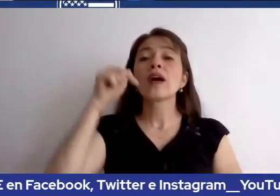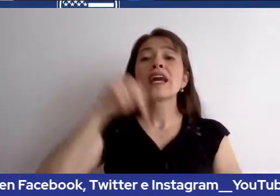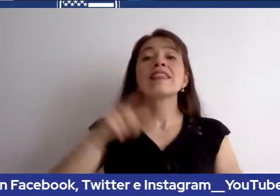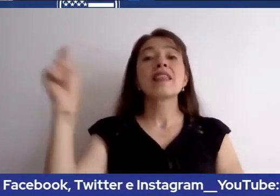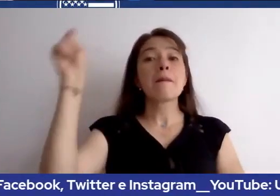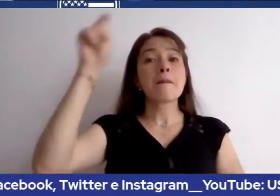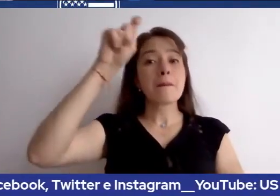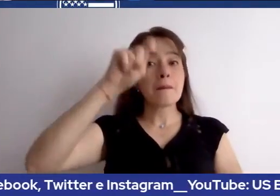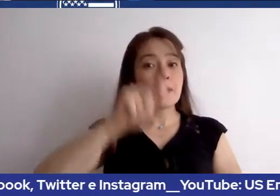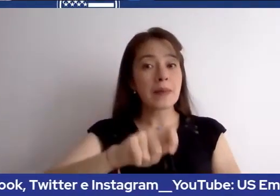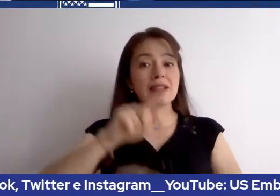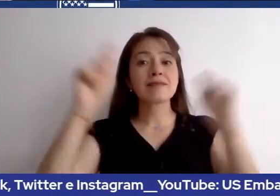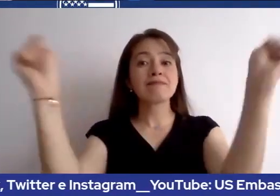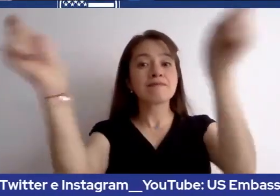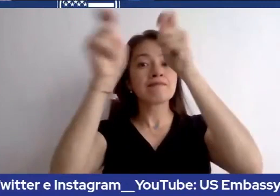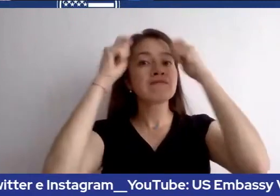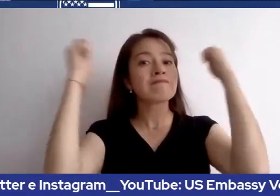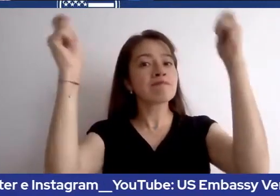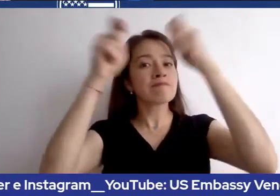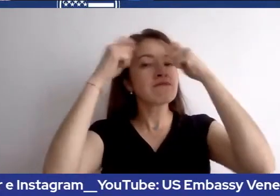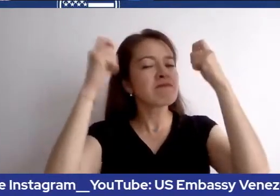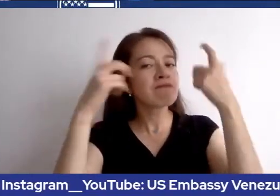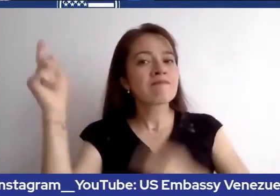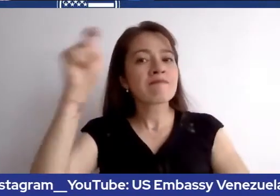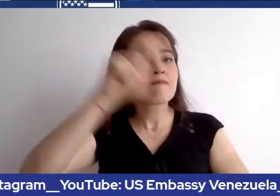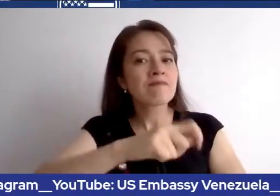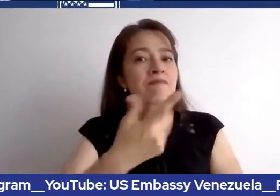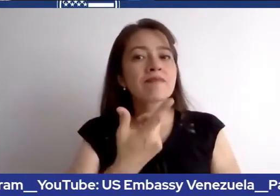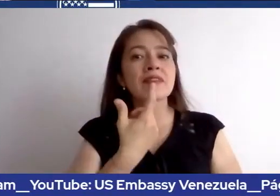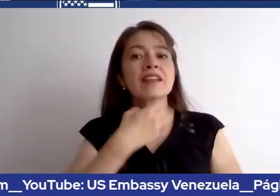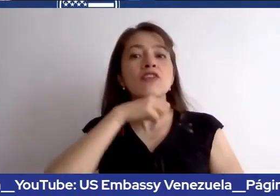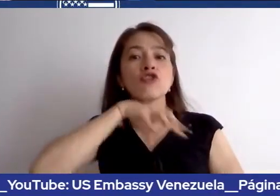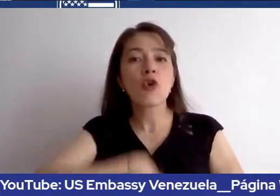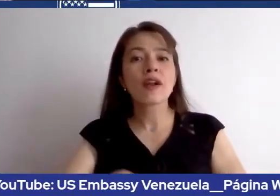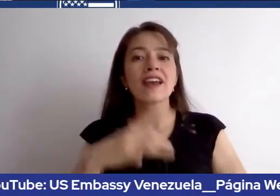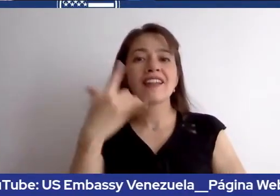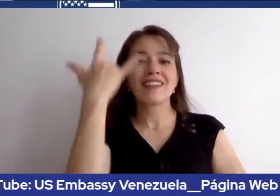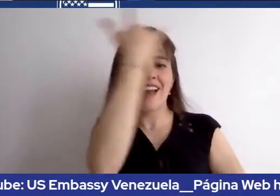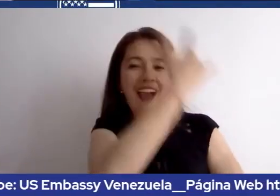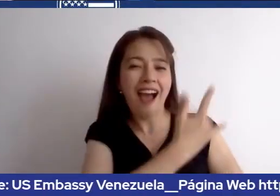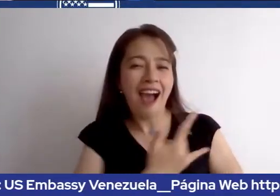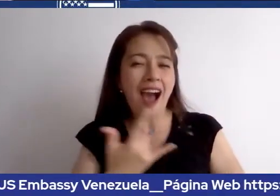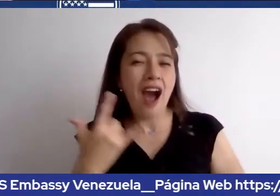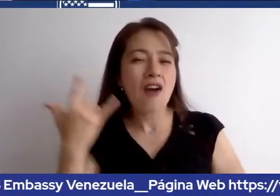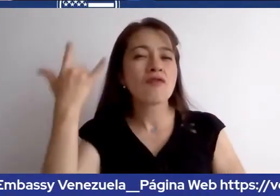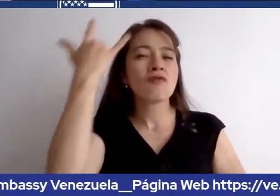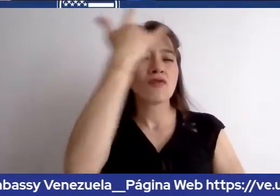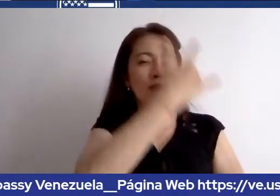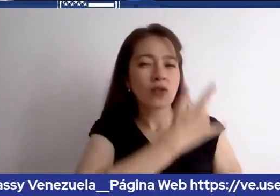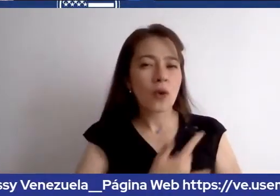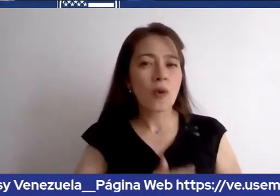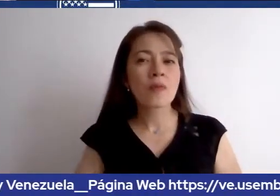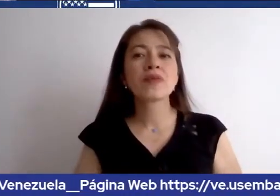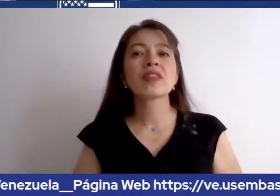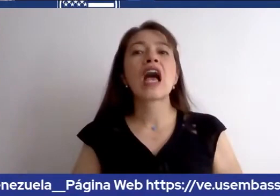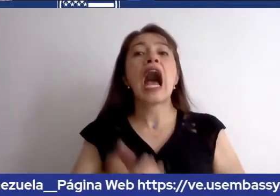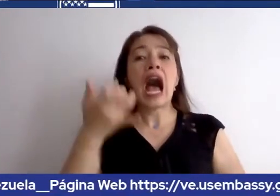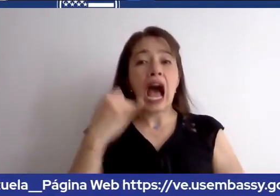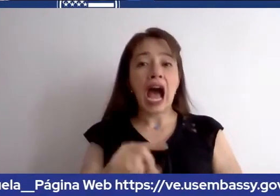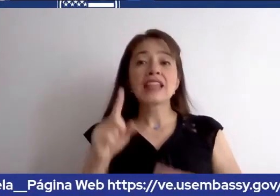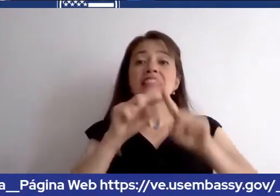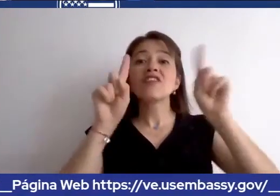estamos celebrando el mes de la historia afrodescendente durante el cual tendremos contenido